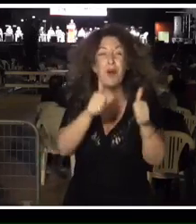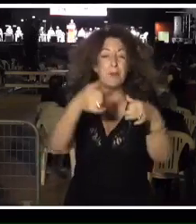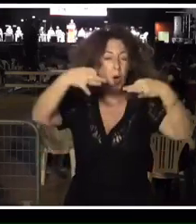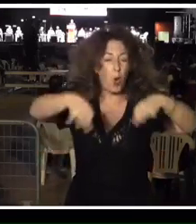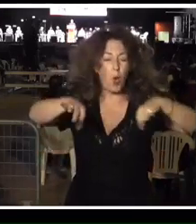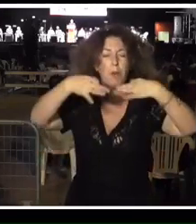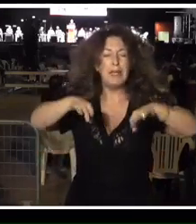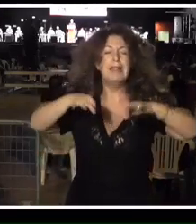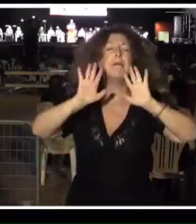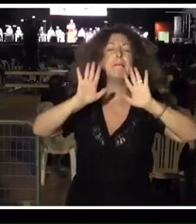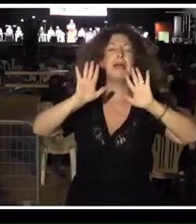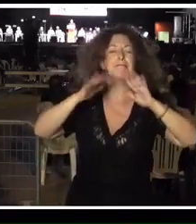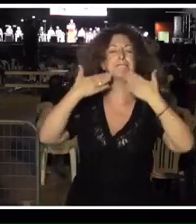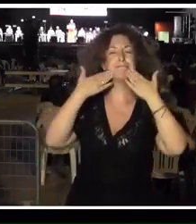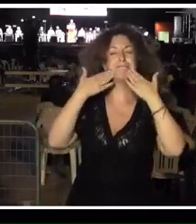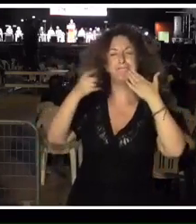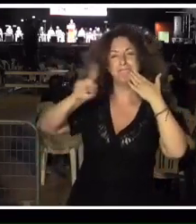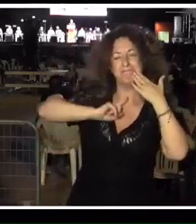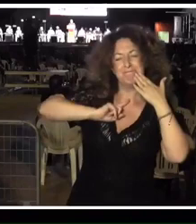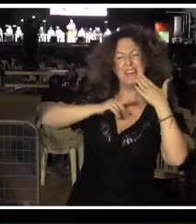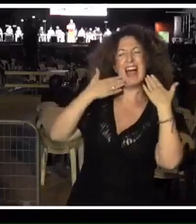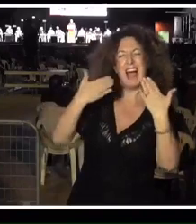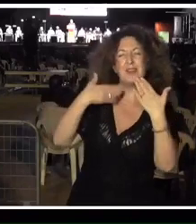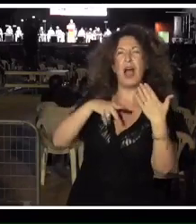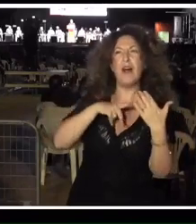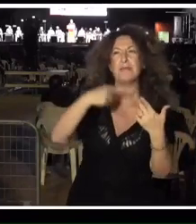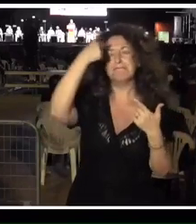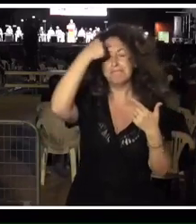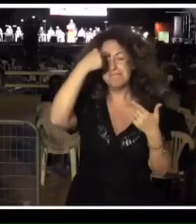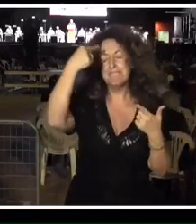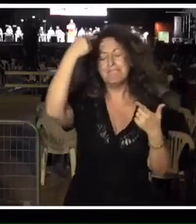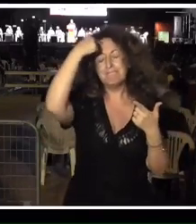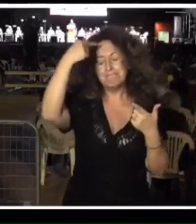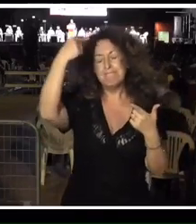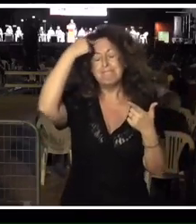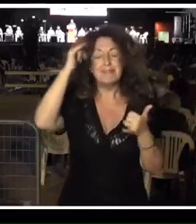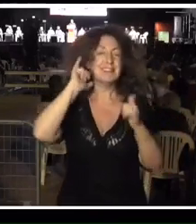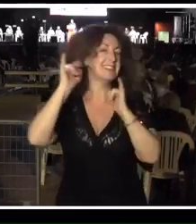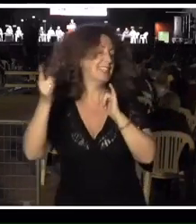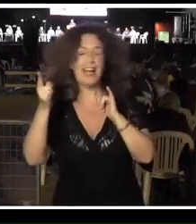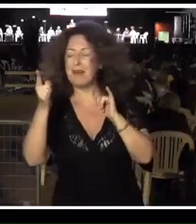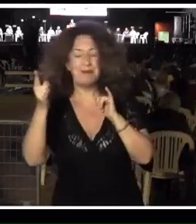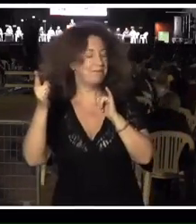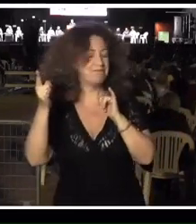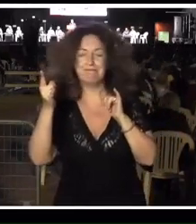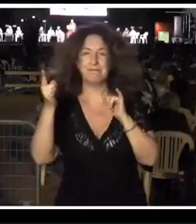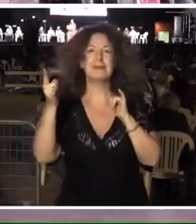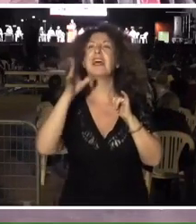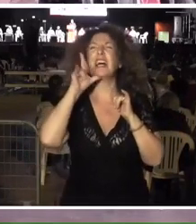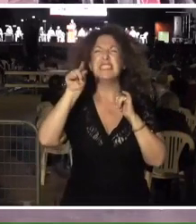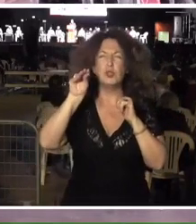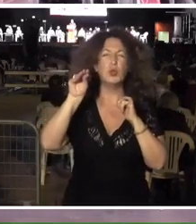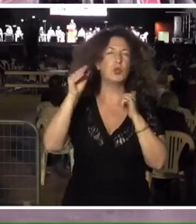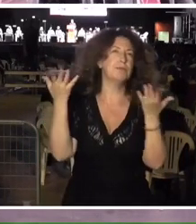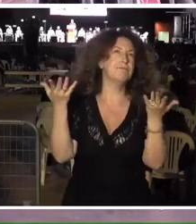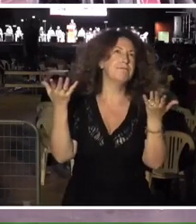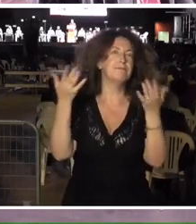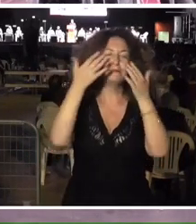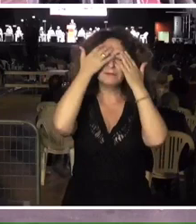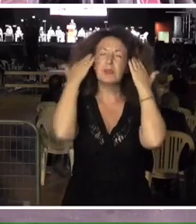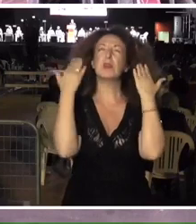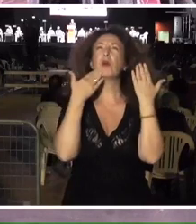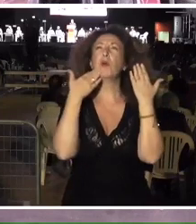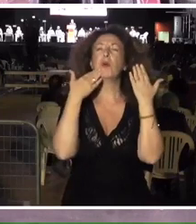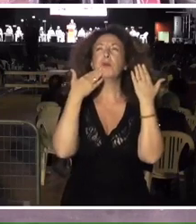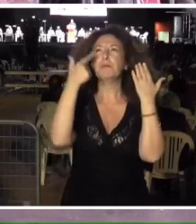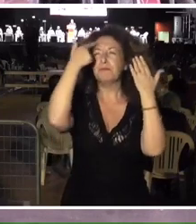servía mucho. Y ahora lo echamos de menos. Echamos de menos esa audacia, esa capacidad, esa profundidad